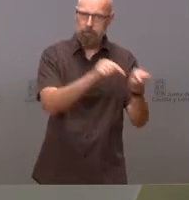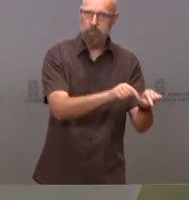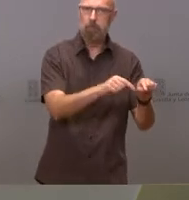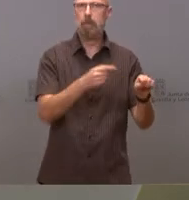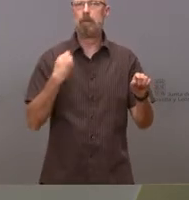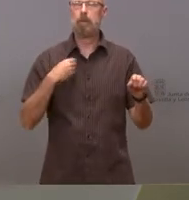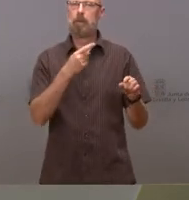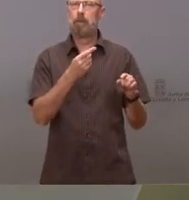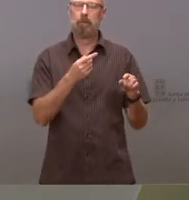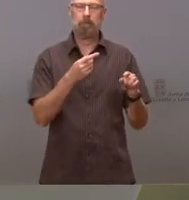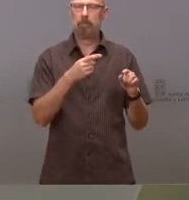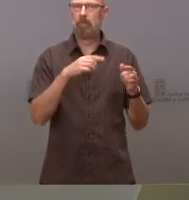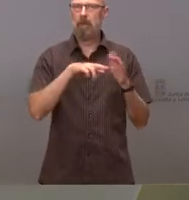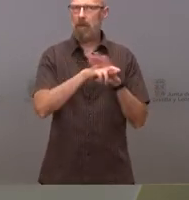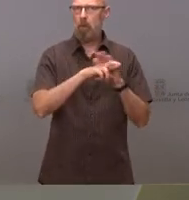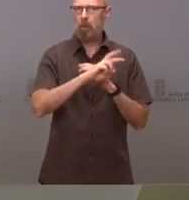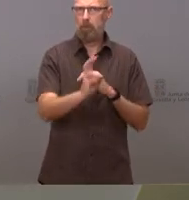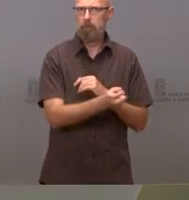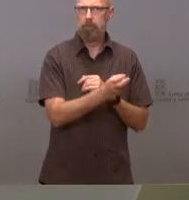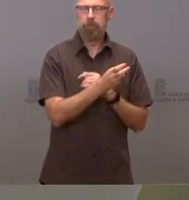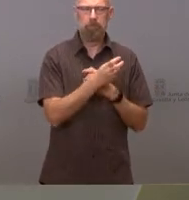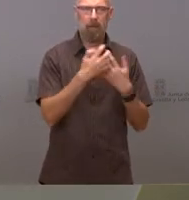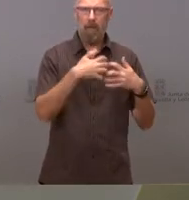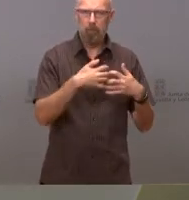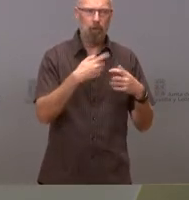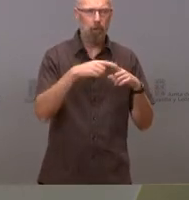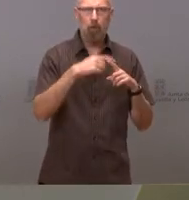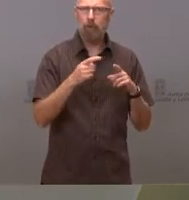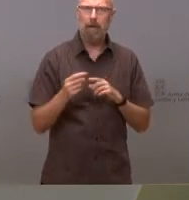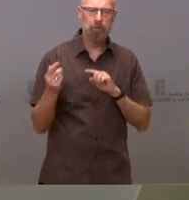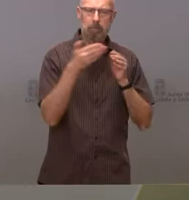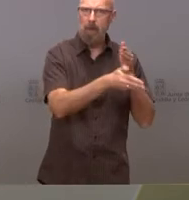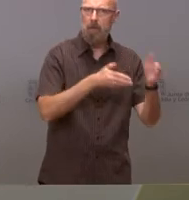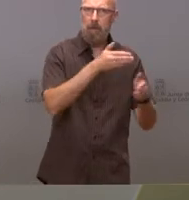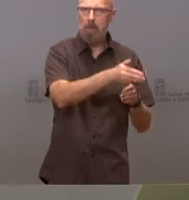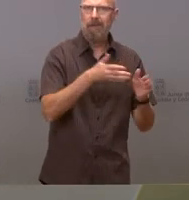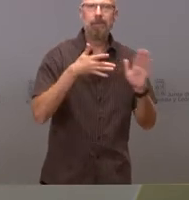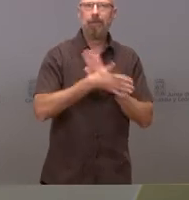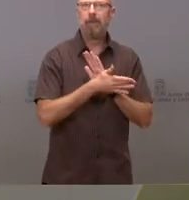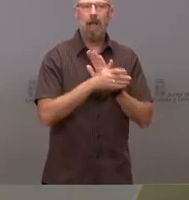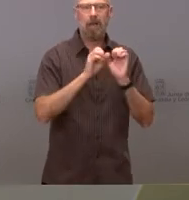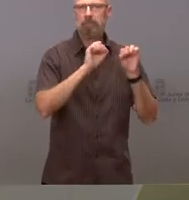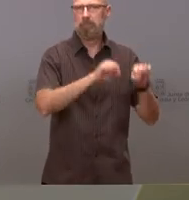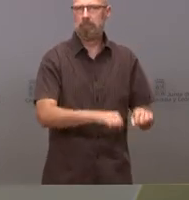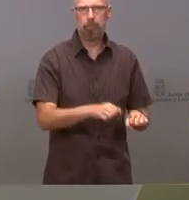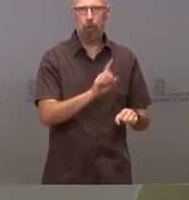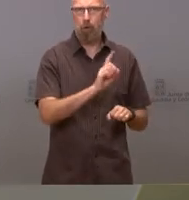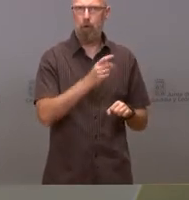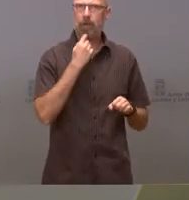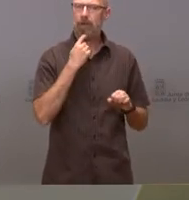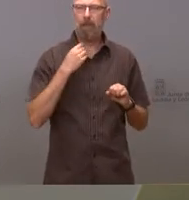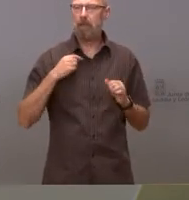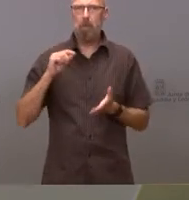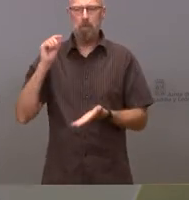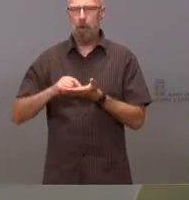agentes medioambientales que dirigen los trabajos un bulldozer y tres autódomas por lo tanto la cadencia y la llegada la activación de medios fue inmediata